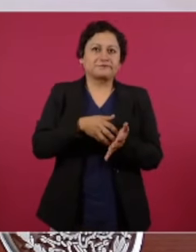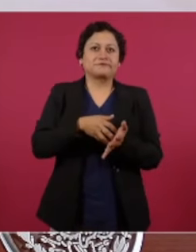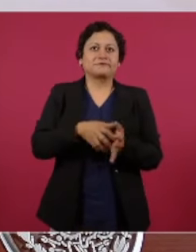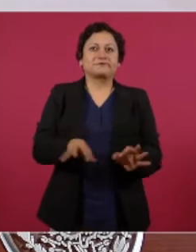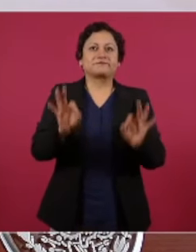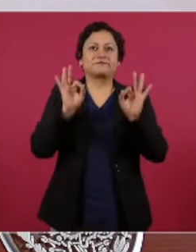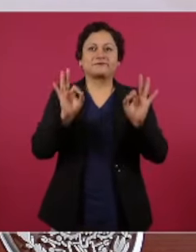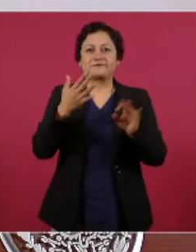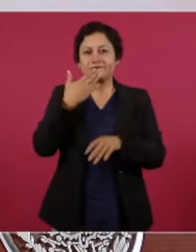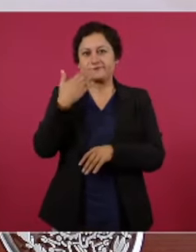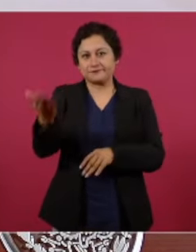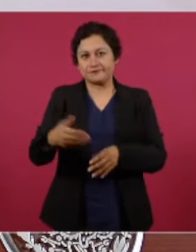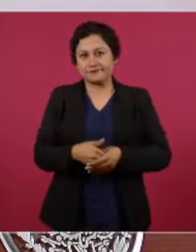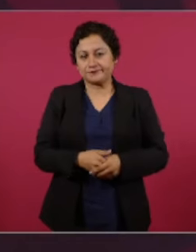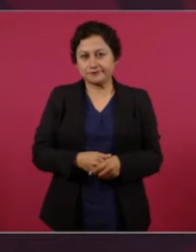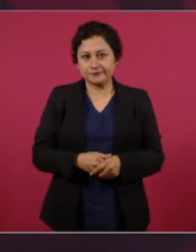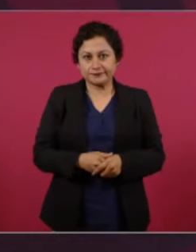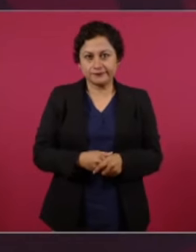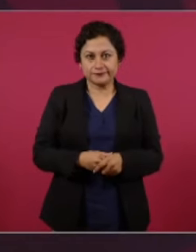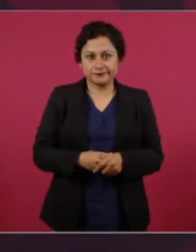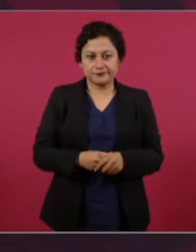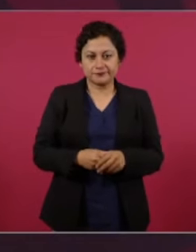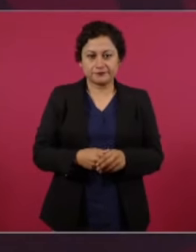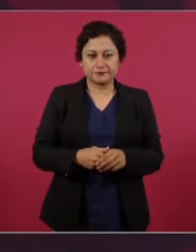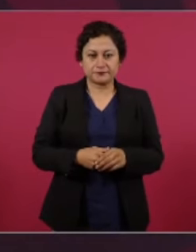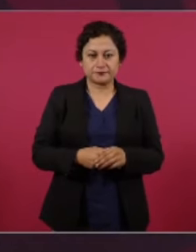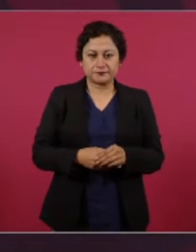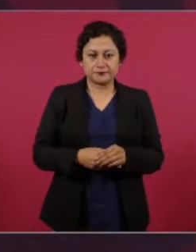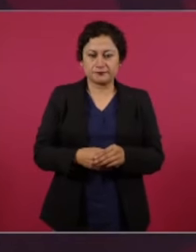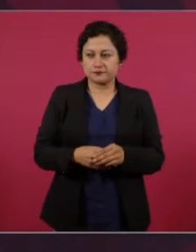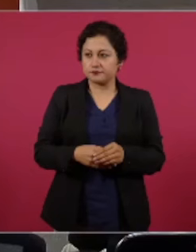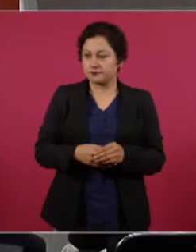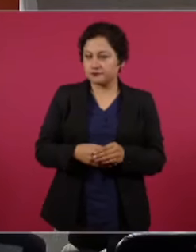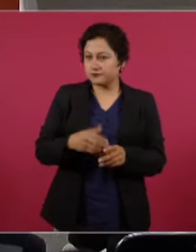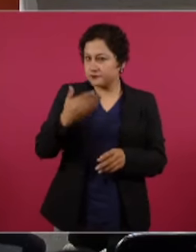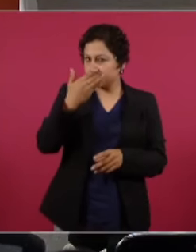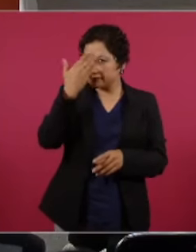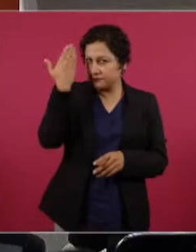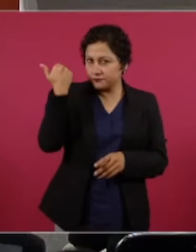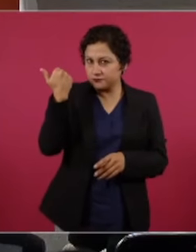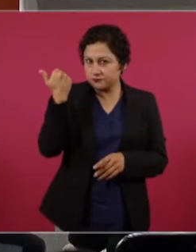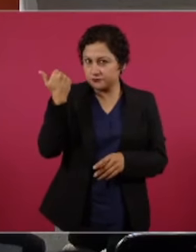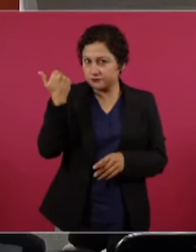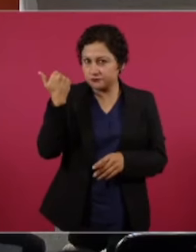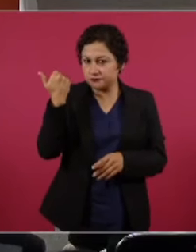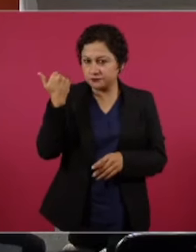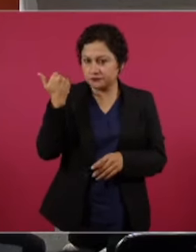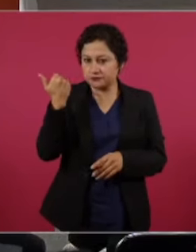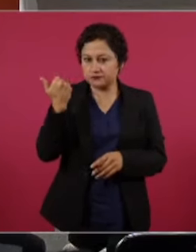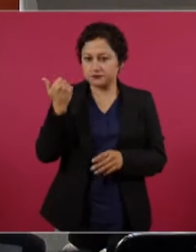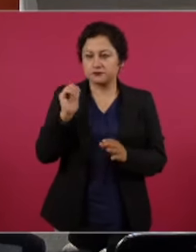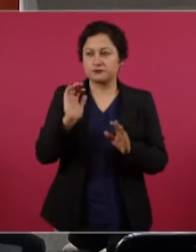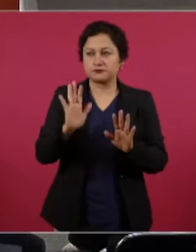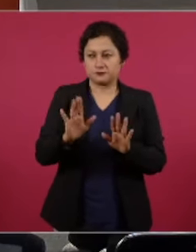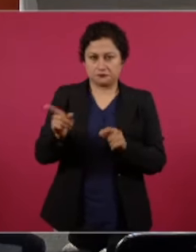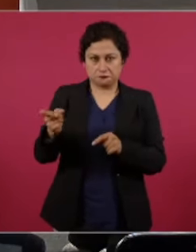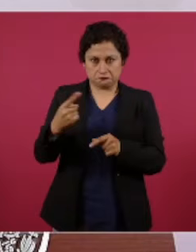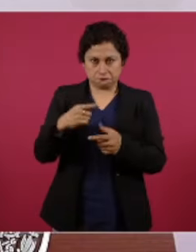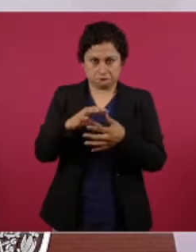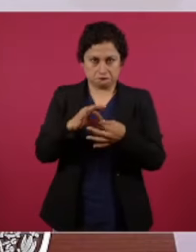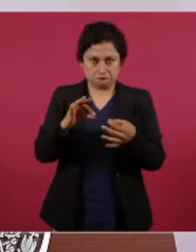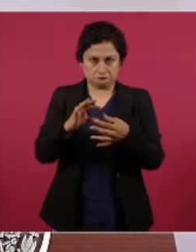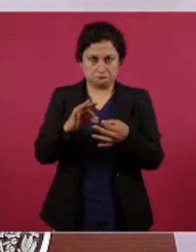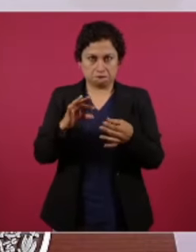pues no sé, ahora nos van a explicar